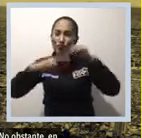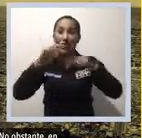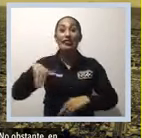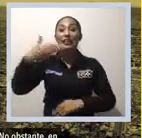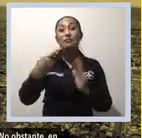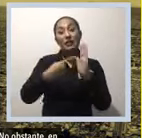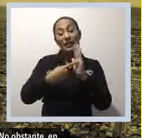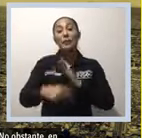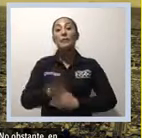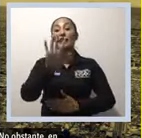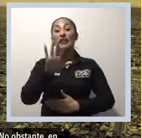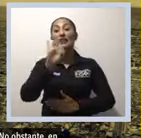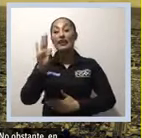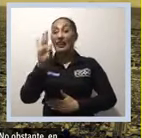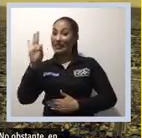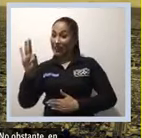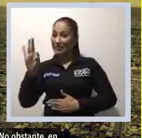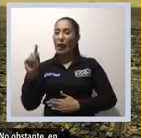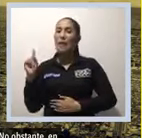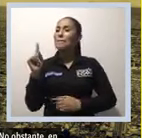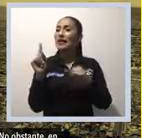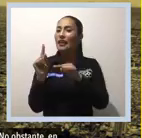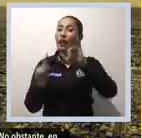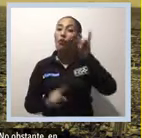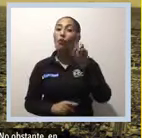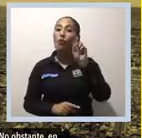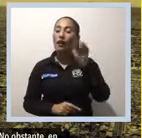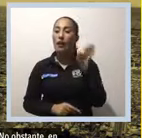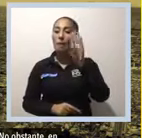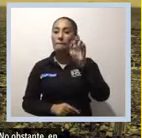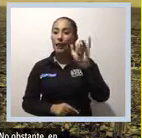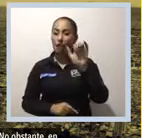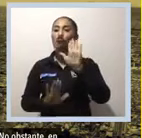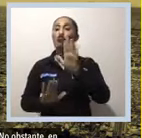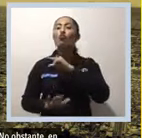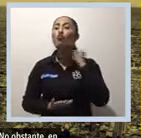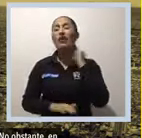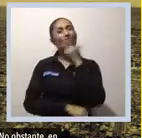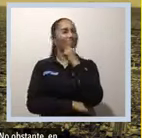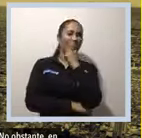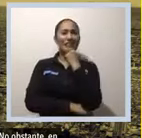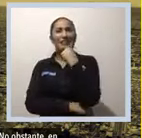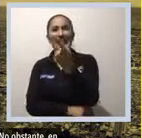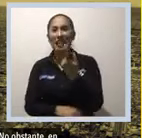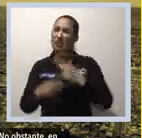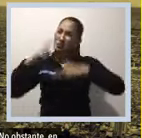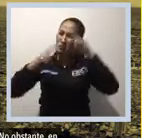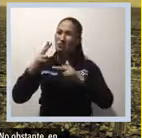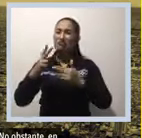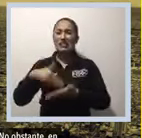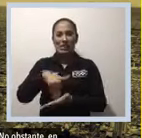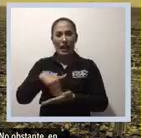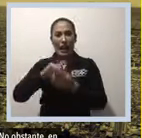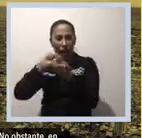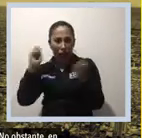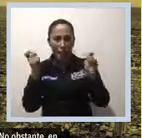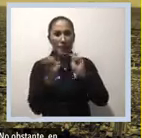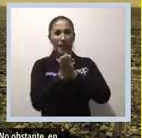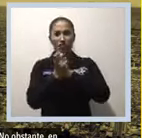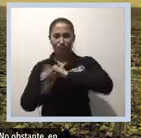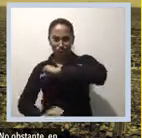Ese templo comienza su construcción, de hecho se desploma. No obstante, en 1562 el Papa Pío VI